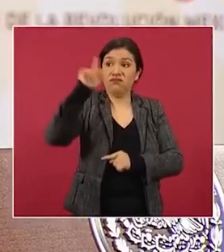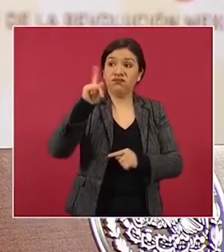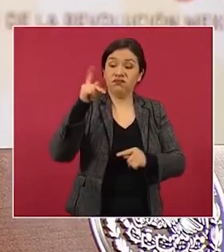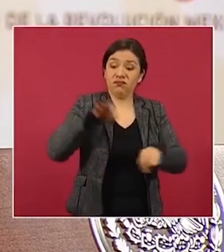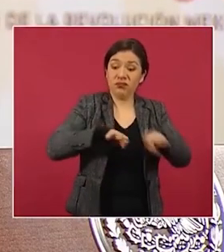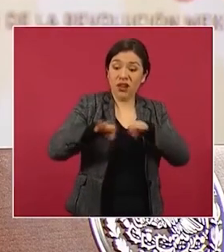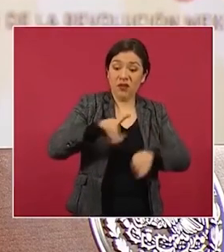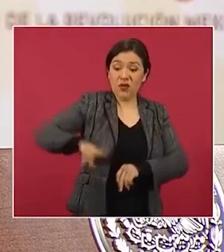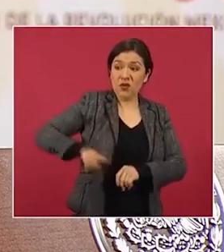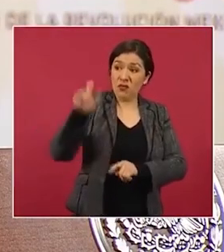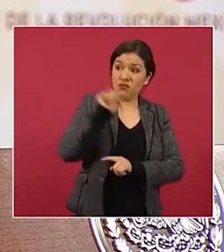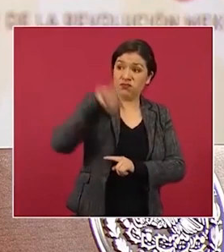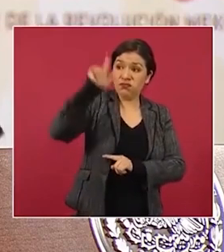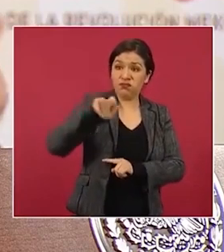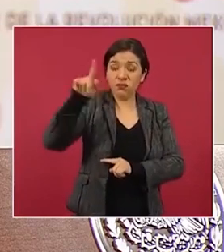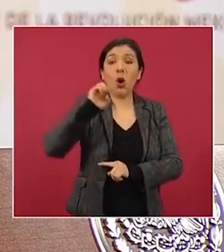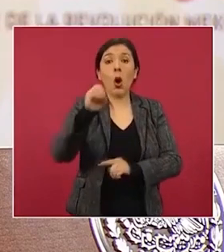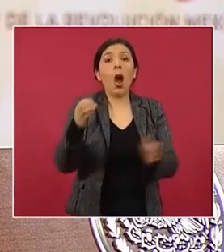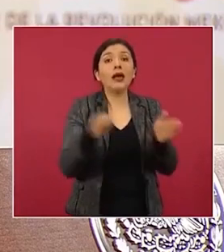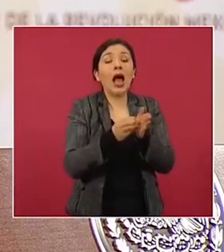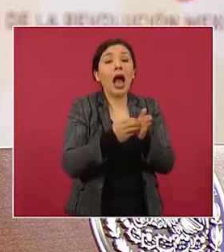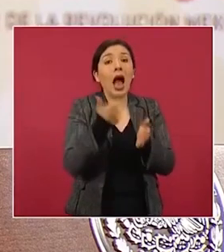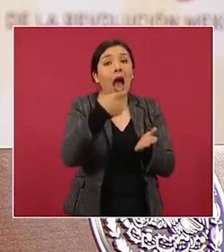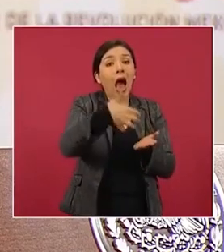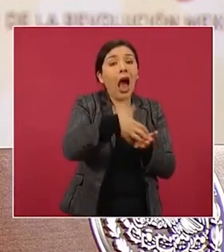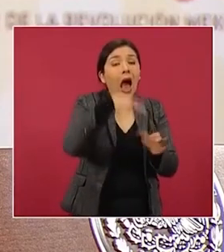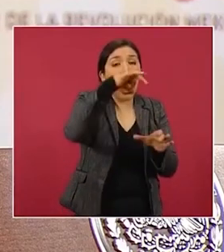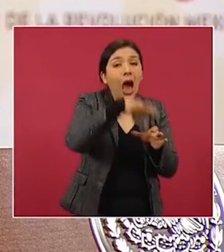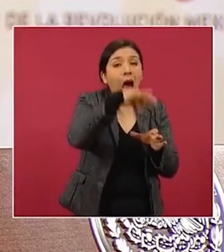públicos, no hay caja de ahorro especial,